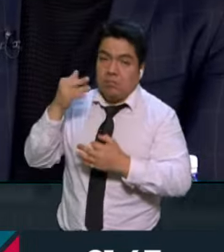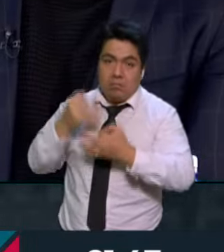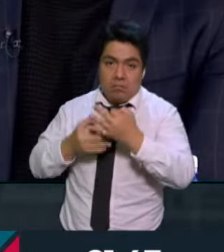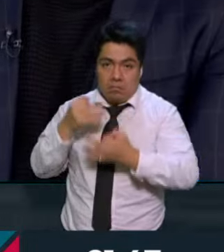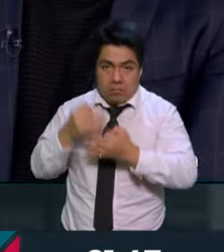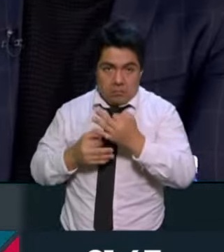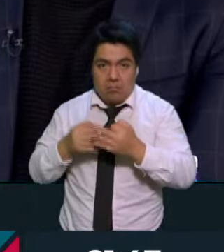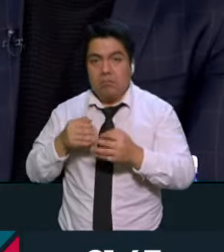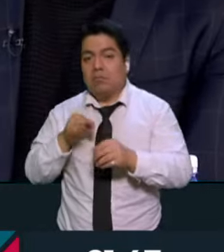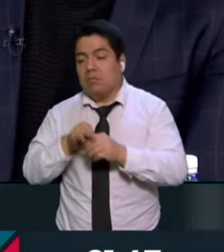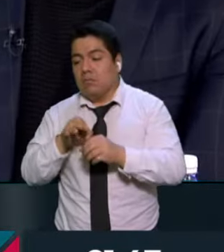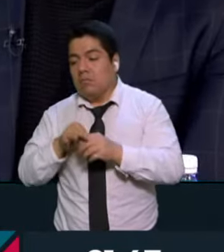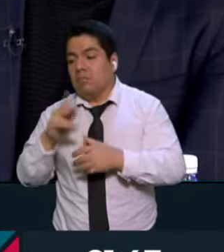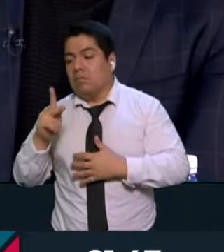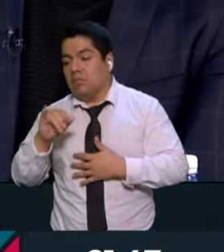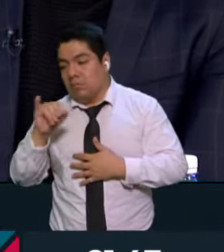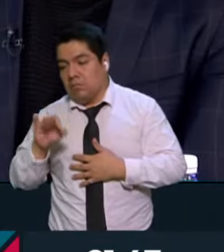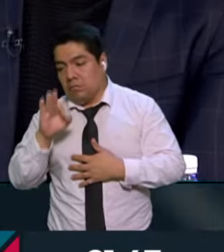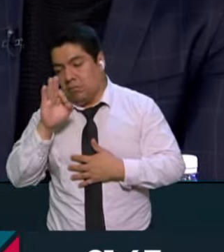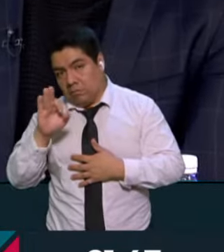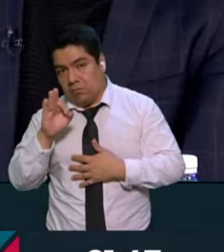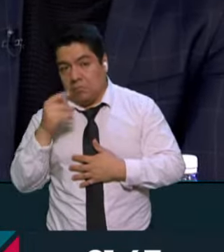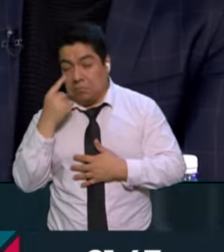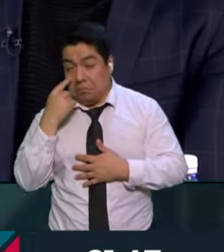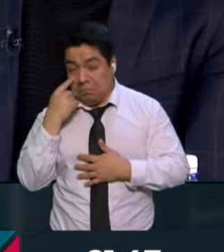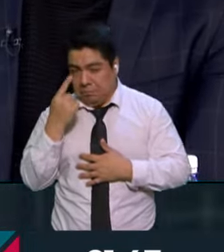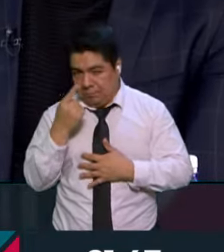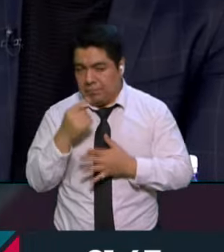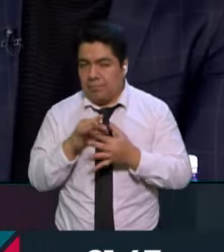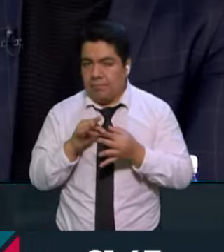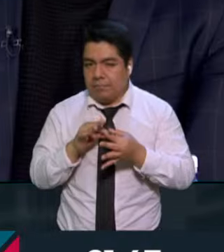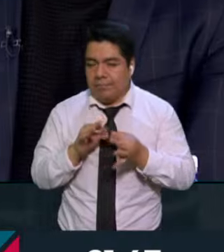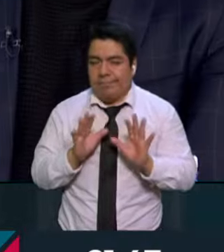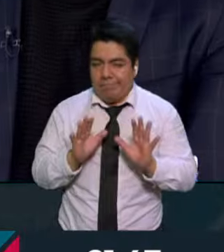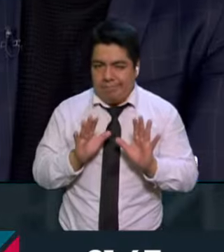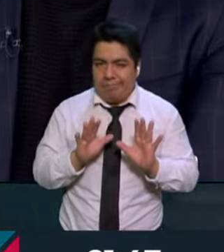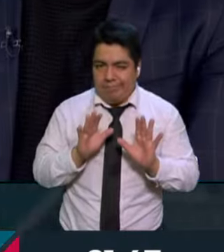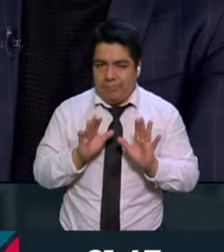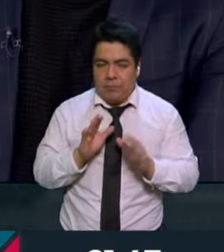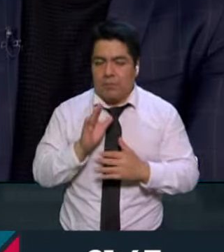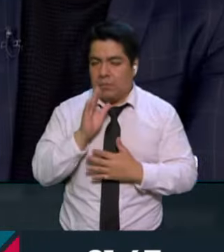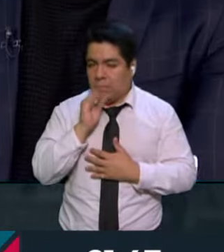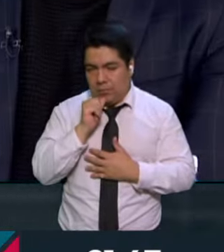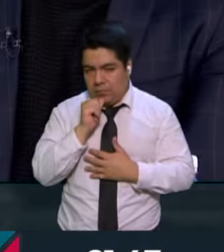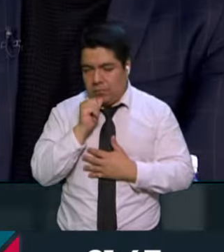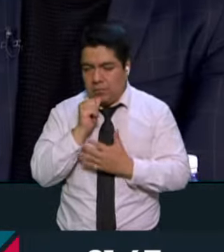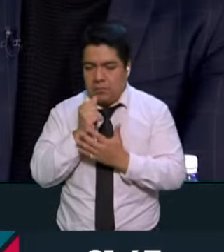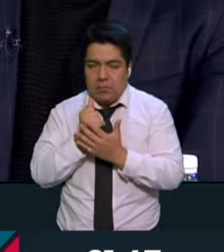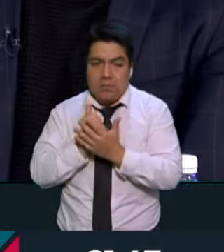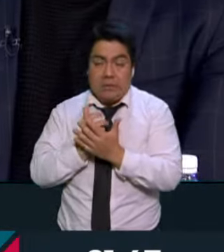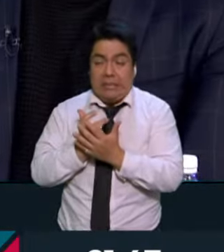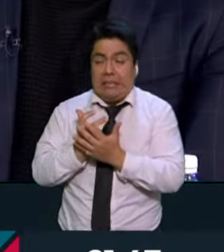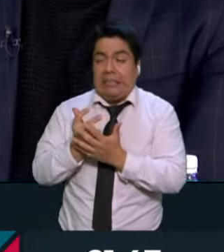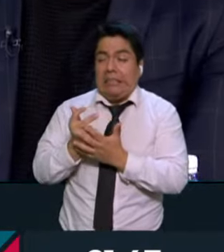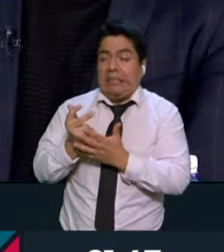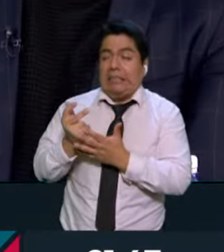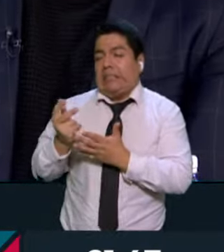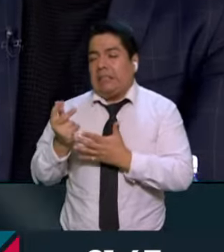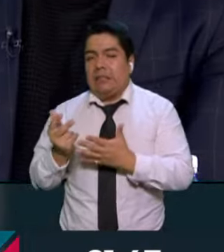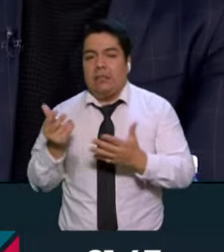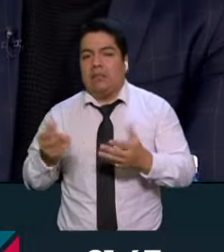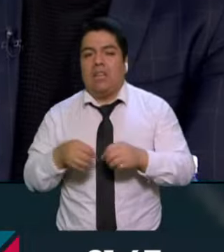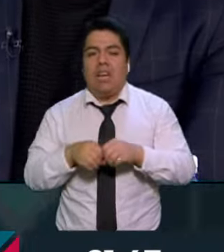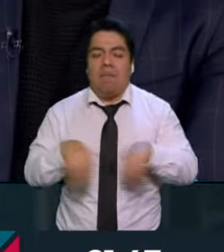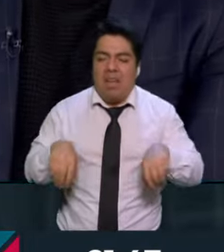Poder Judicial de la Federación. Falta hacer un comentario. No podemos llegar a un extremo en el que se incentive tanto